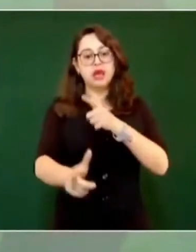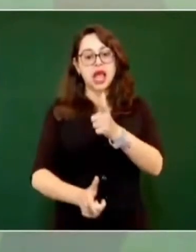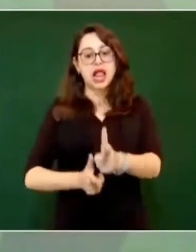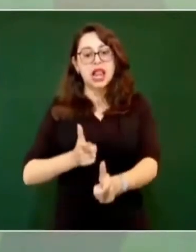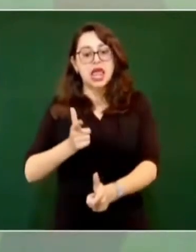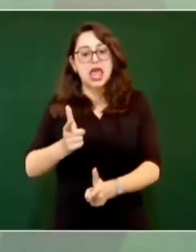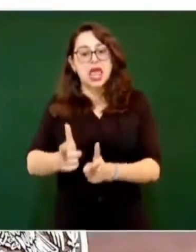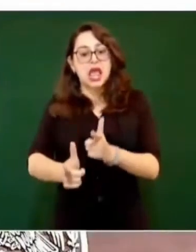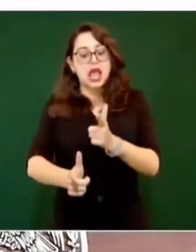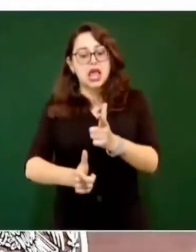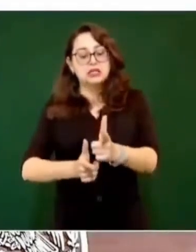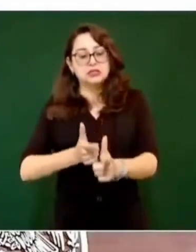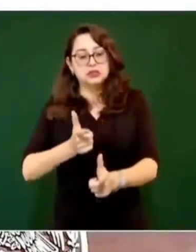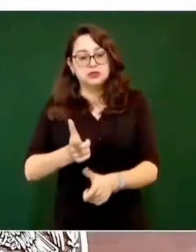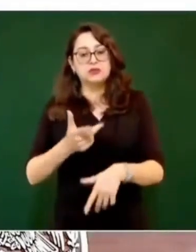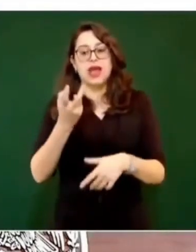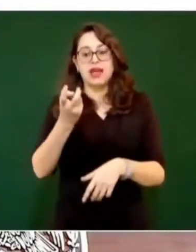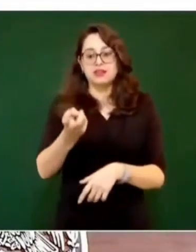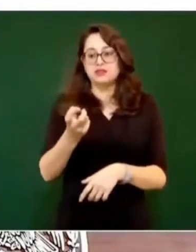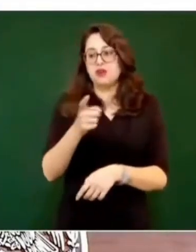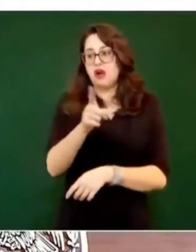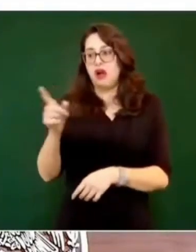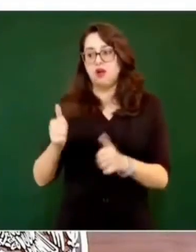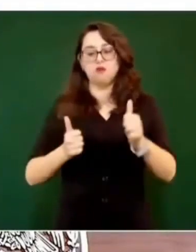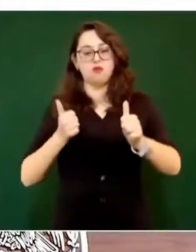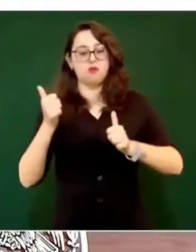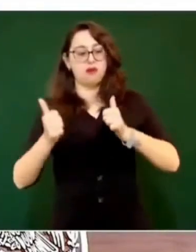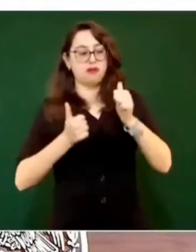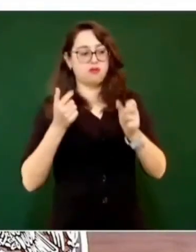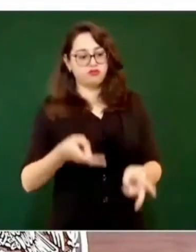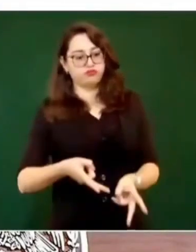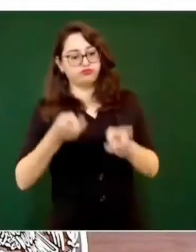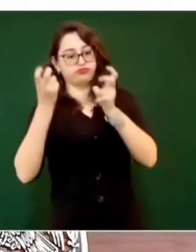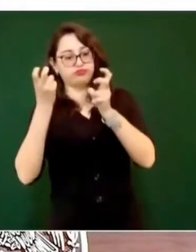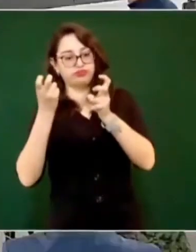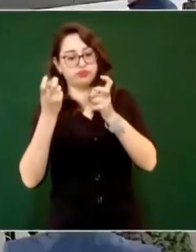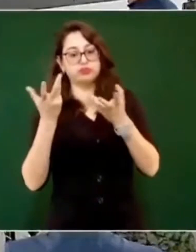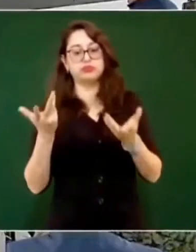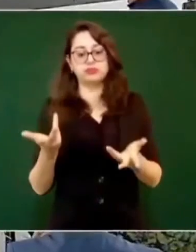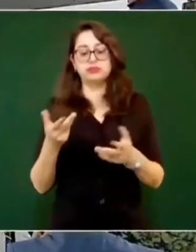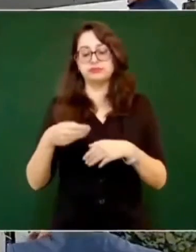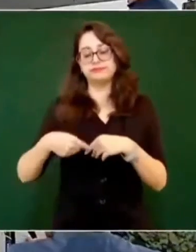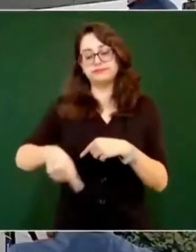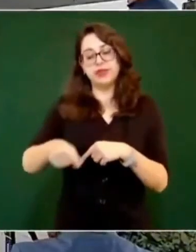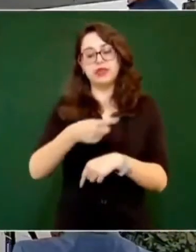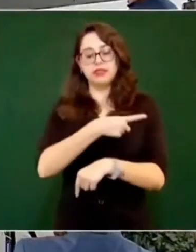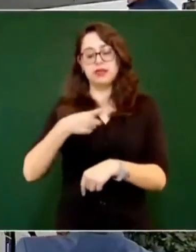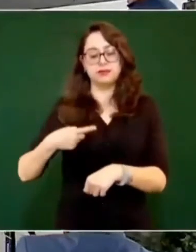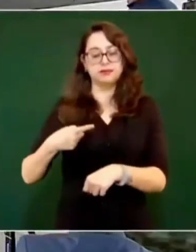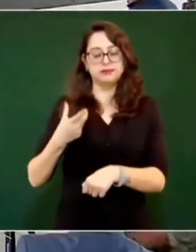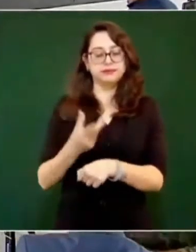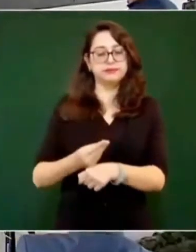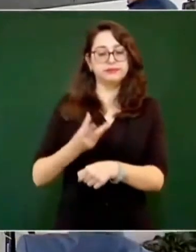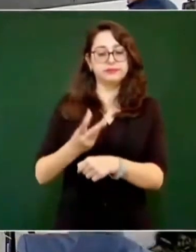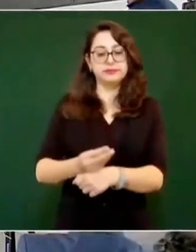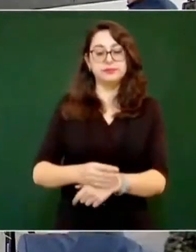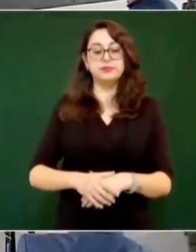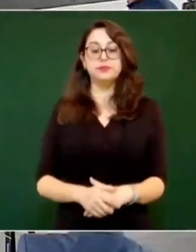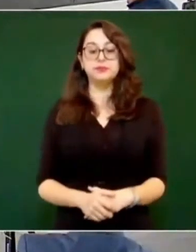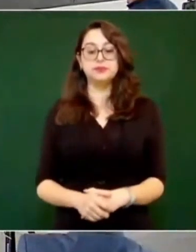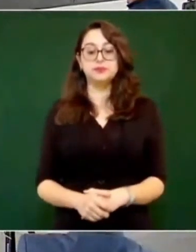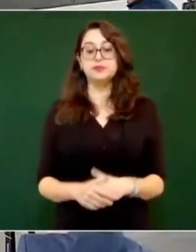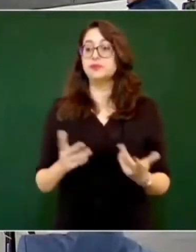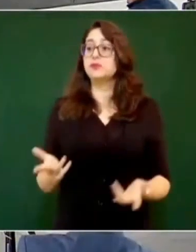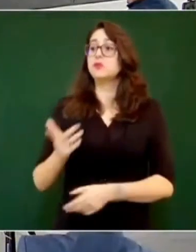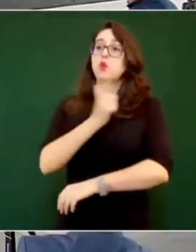plazo muy corto de tiempo vamos a tener mejores resultados y vamos a disminuir todo este problema. ¿Cuánto es lo que van a incrementar su presencia